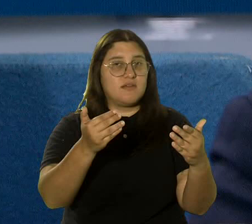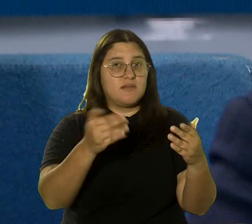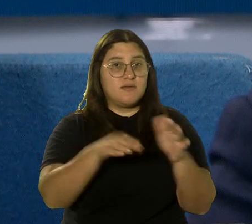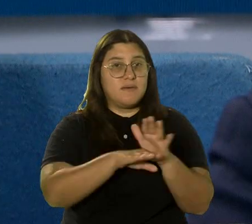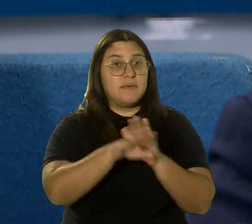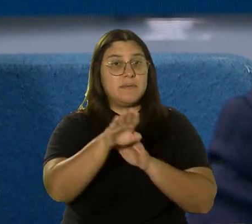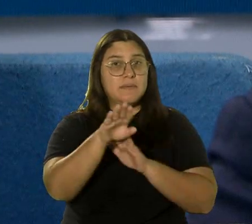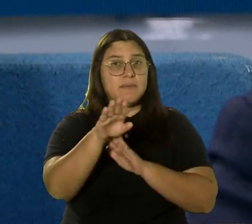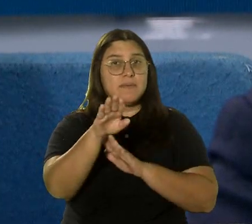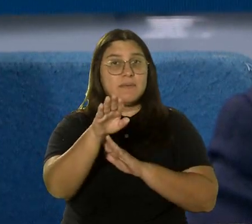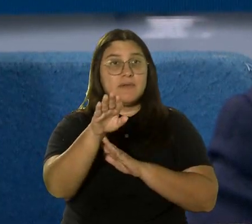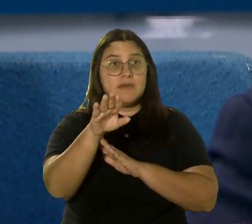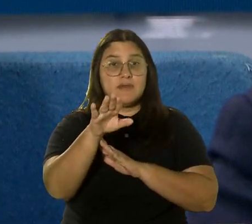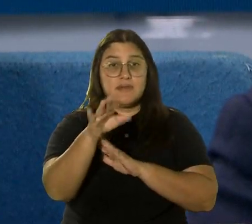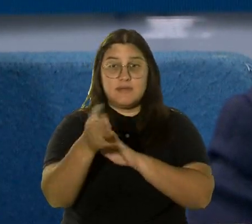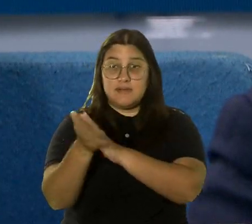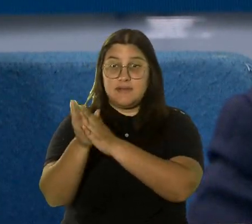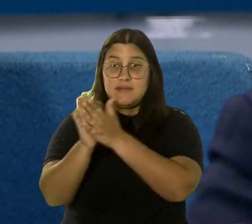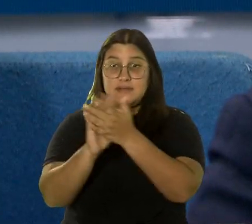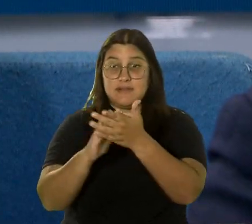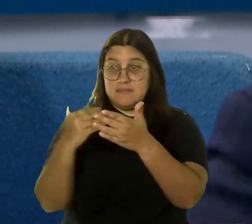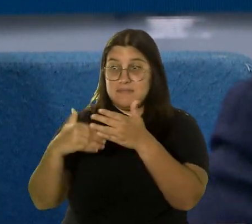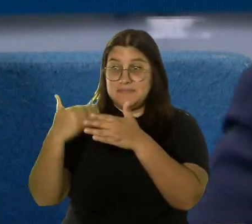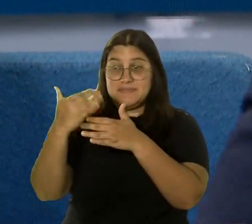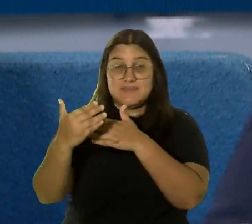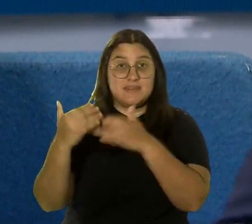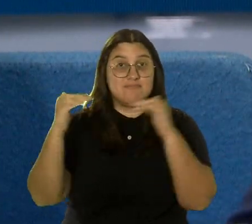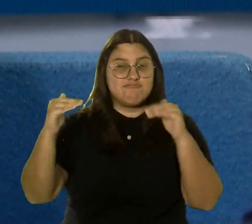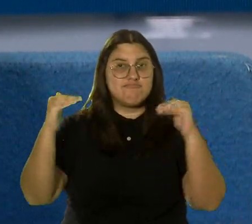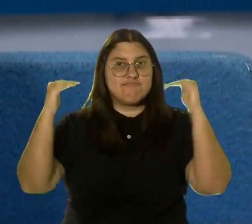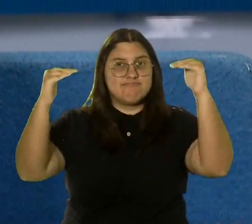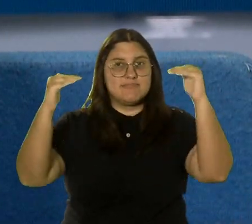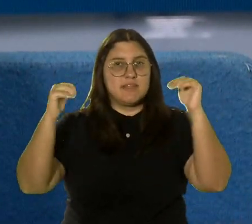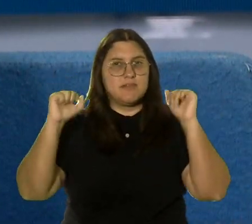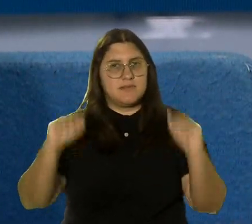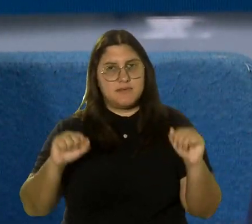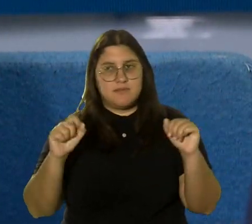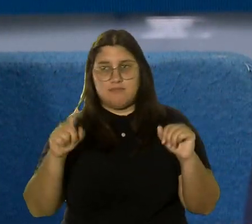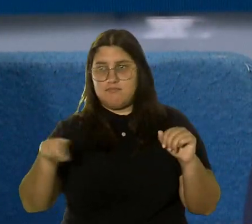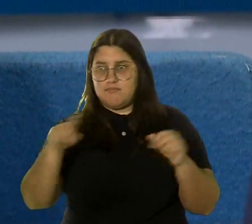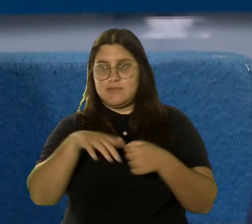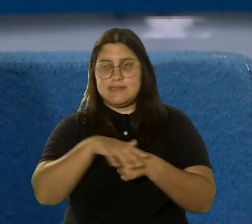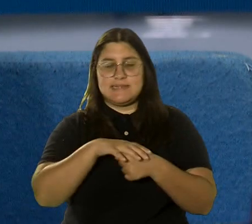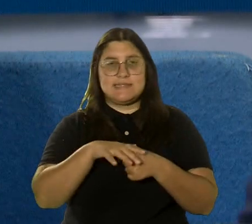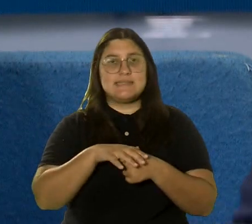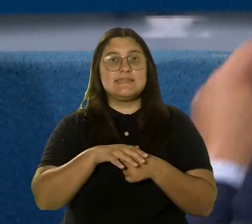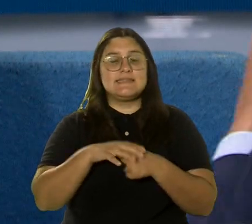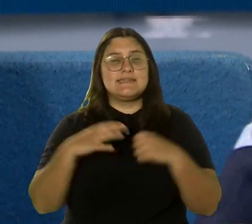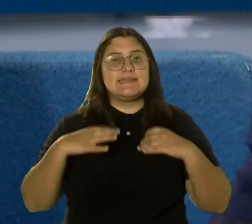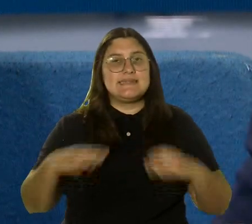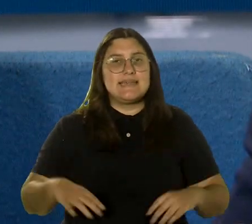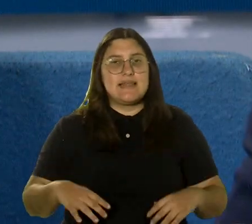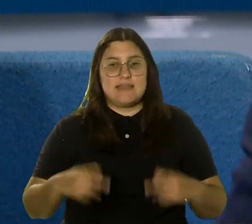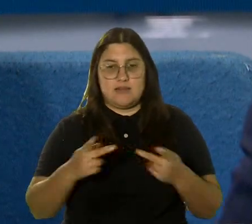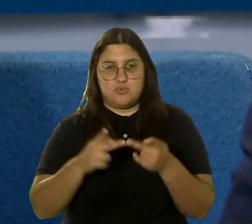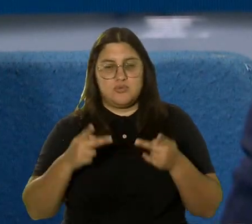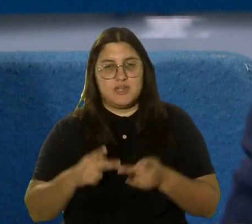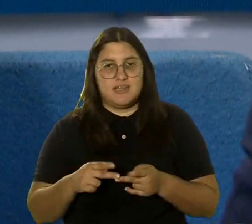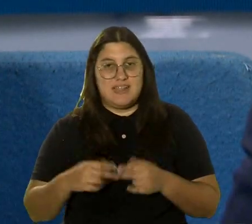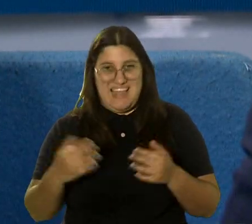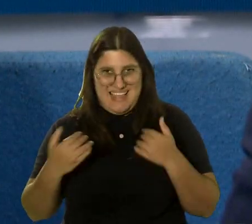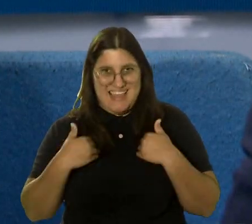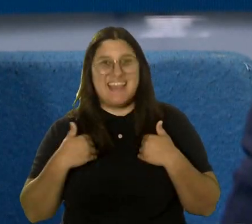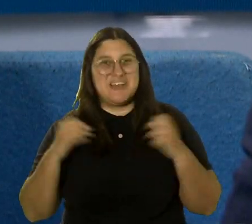evolucione, llegue al siguiente nivel de que no se quede únicamente con estas empresas o clientela local, sino que tienen la oportunidad y están